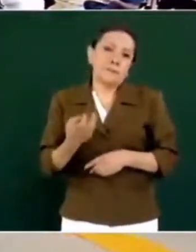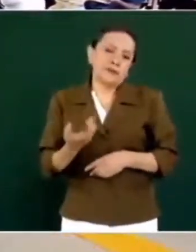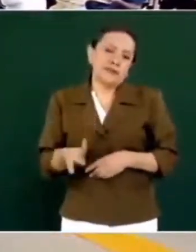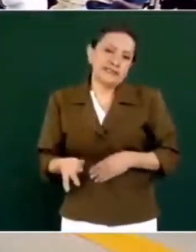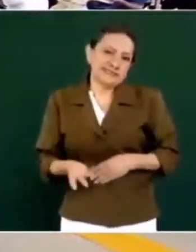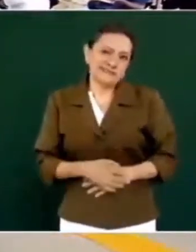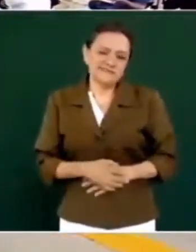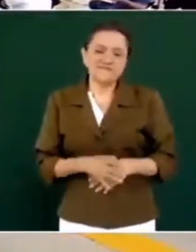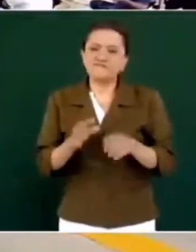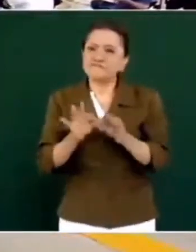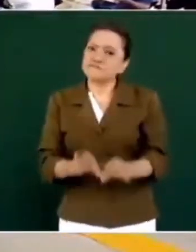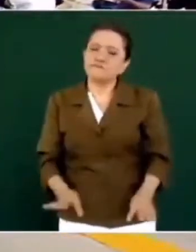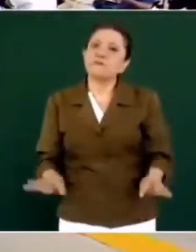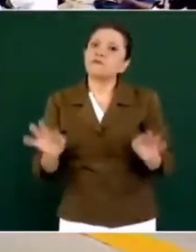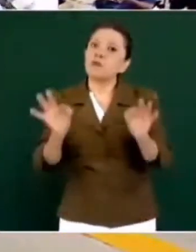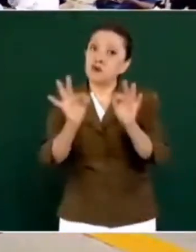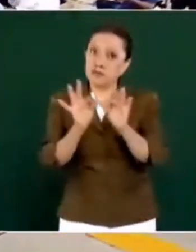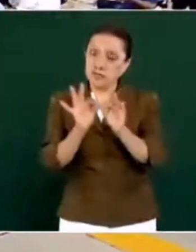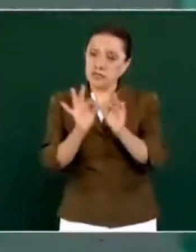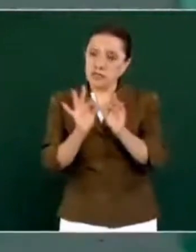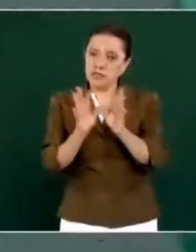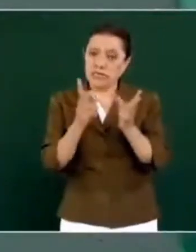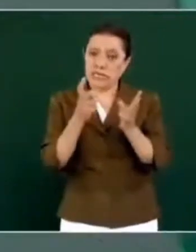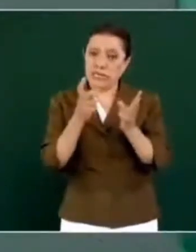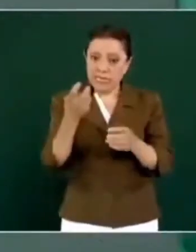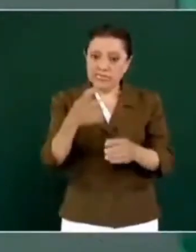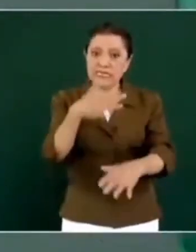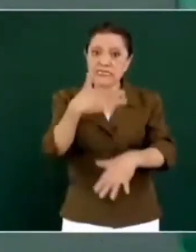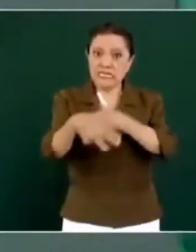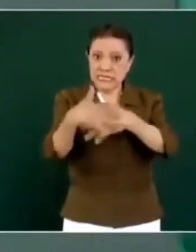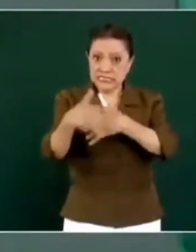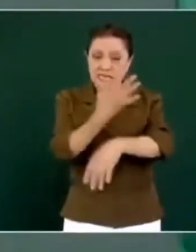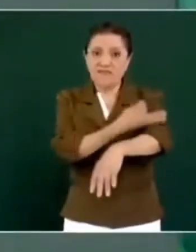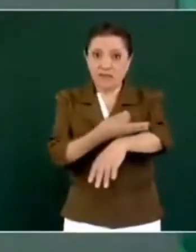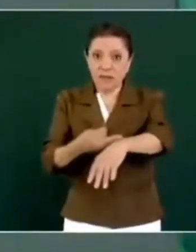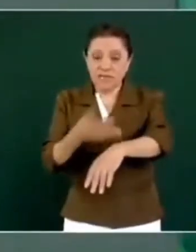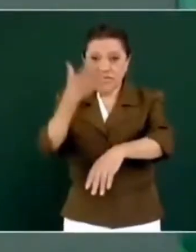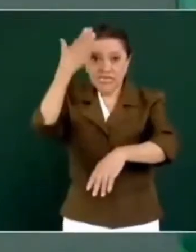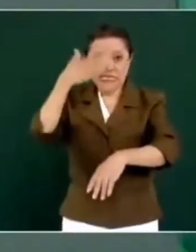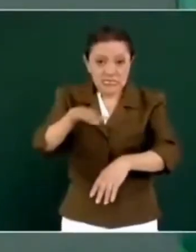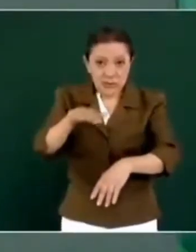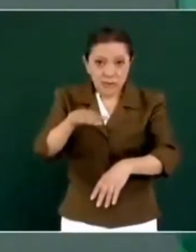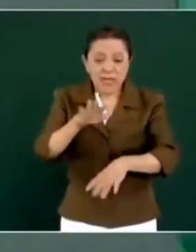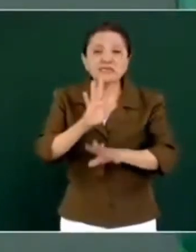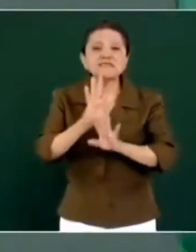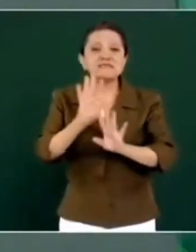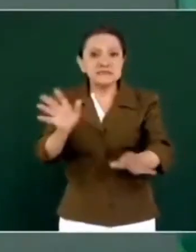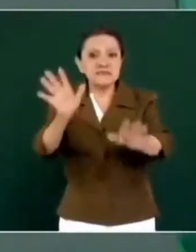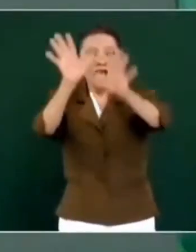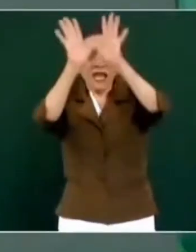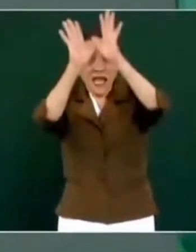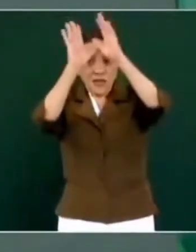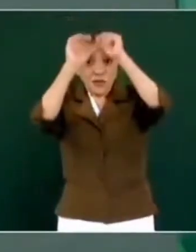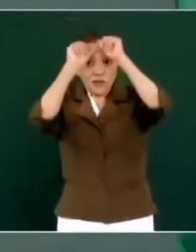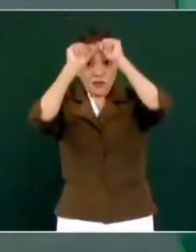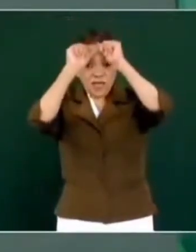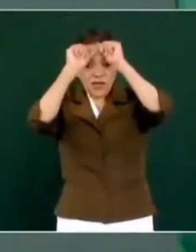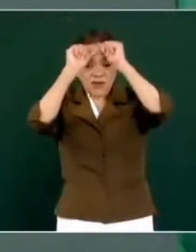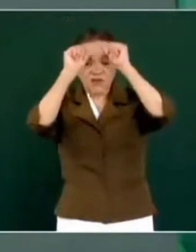importante que las 15 familias sepan que ese fue el trato justo